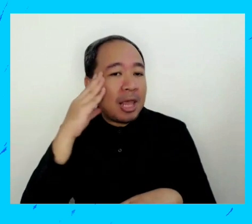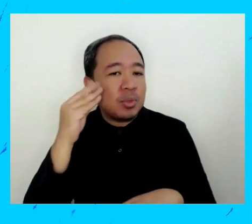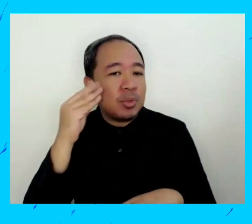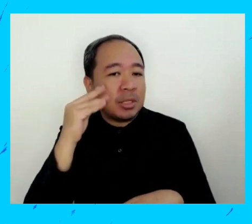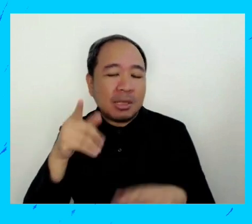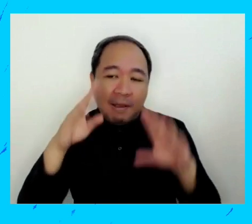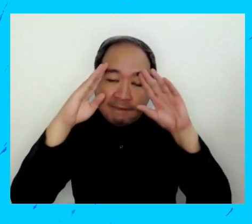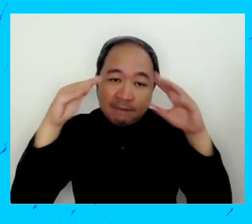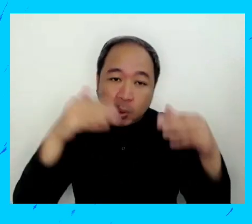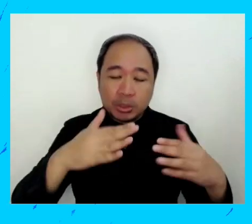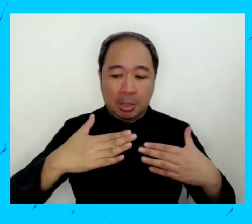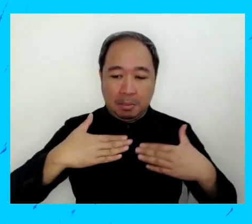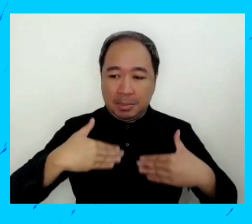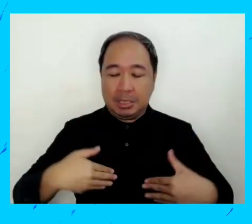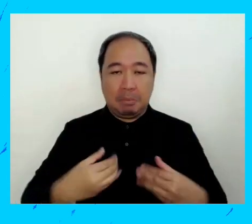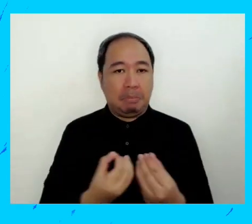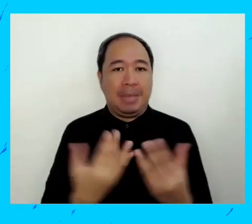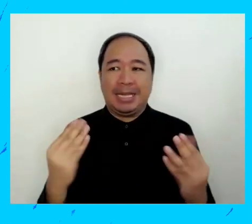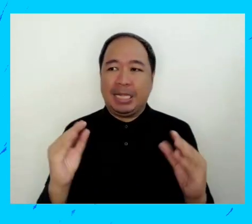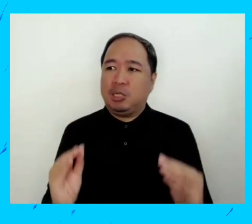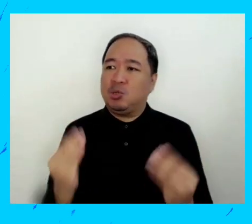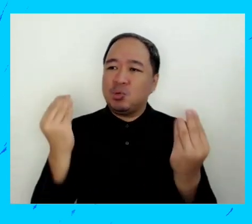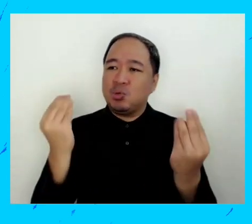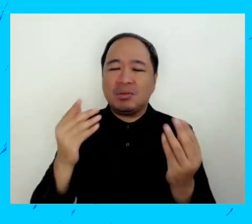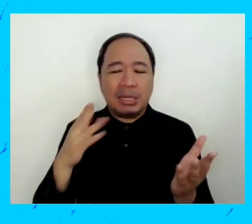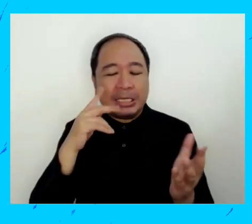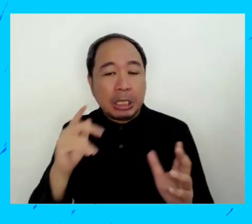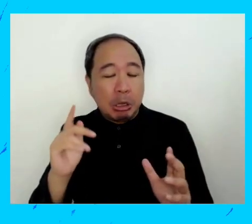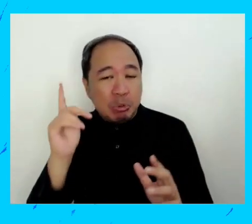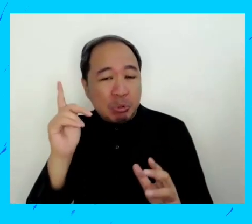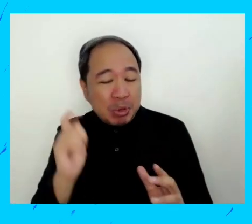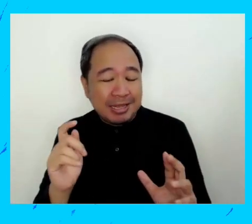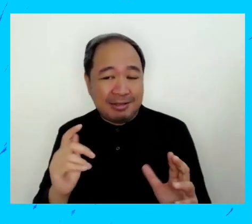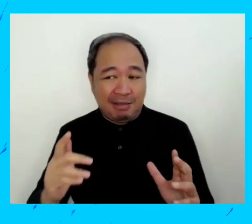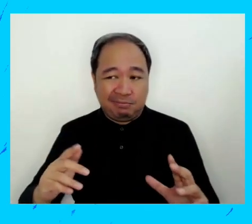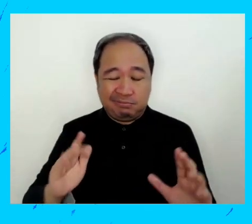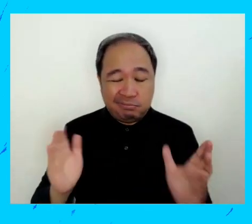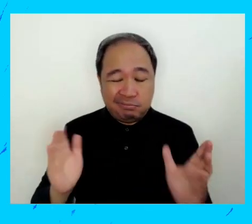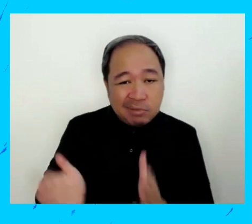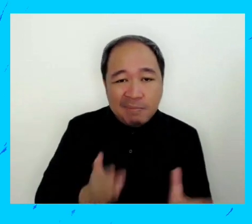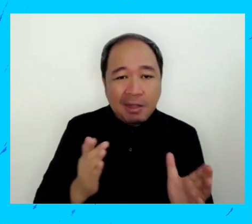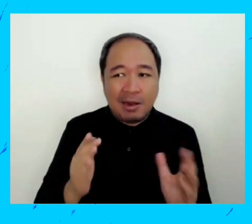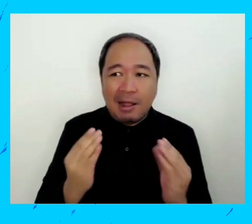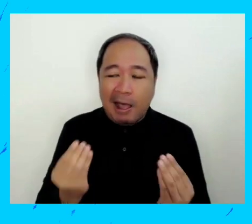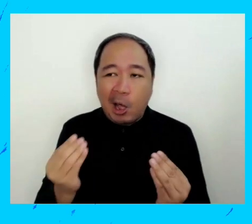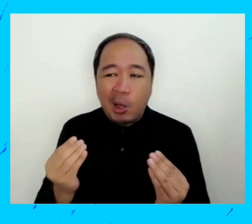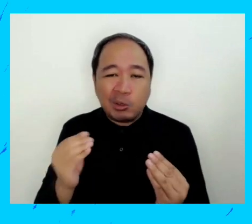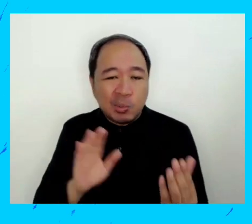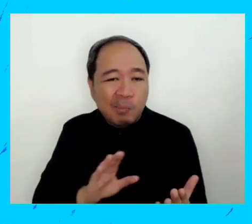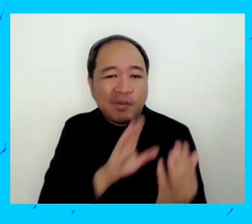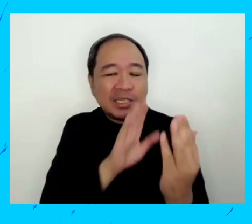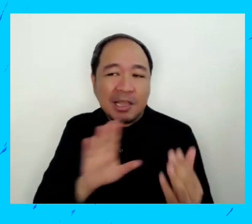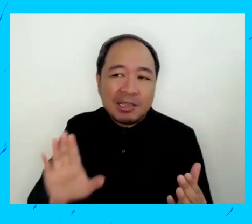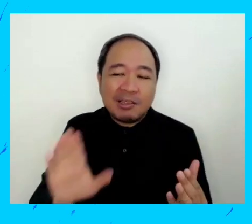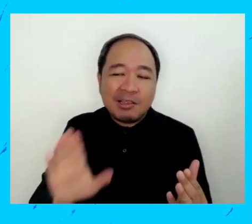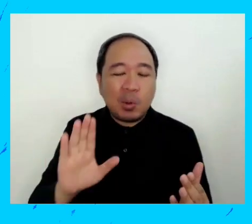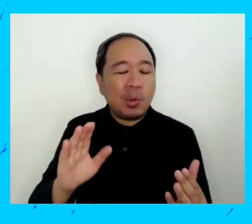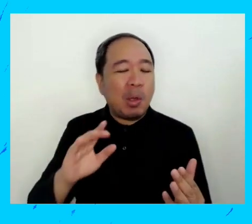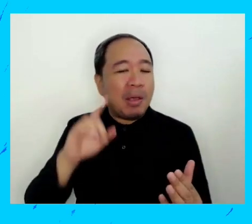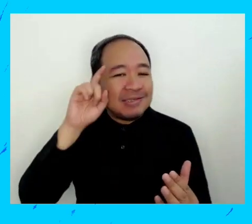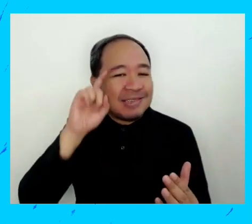traumáticas a los jóvenes un poco preparados para